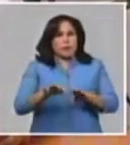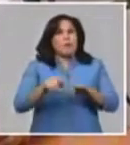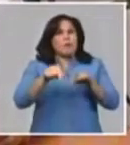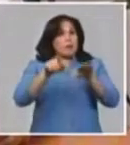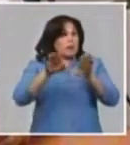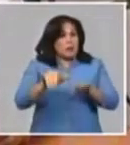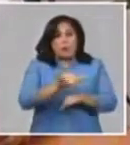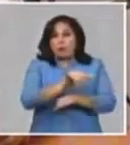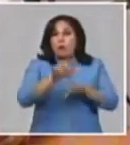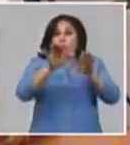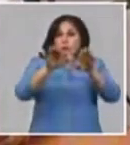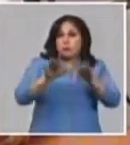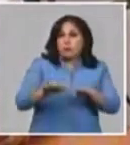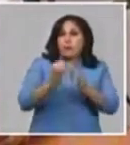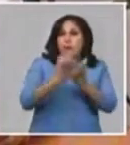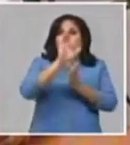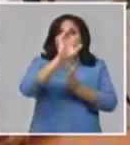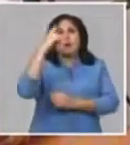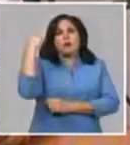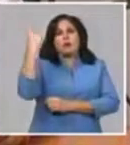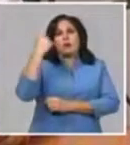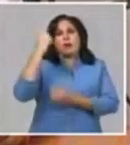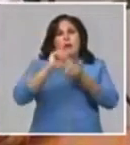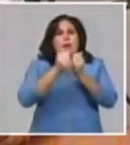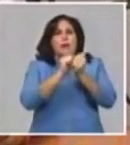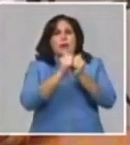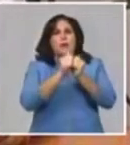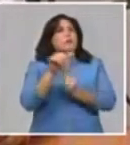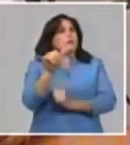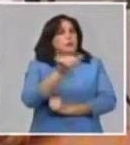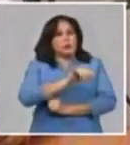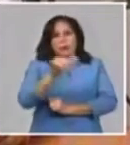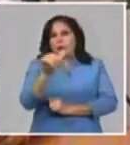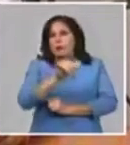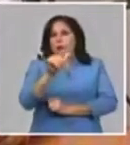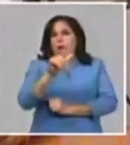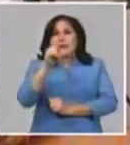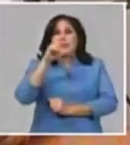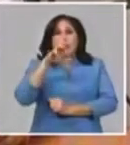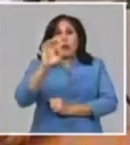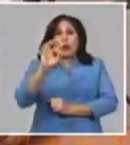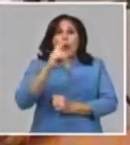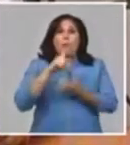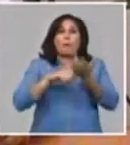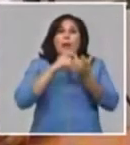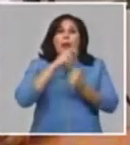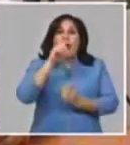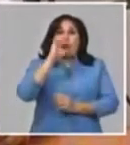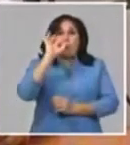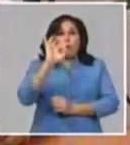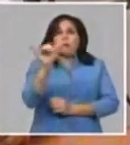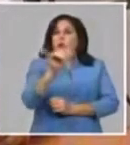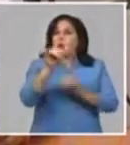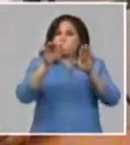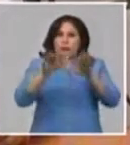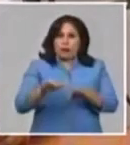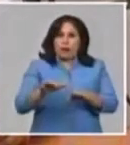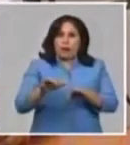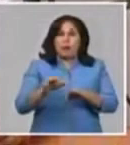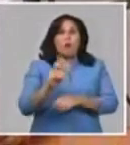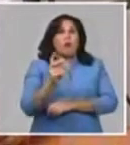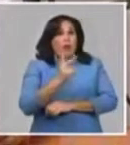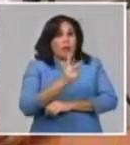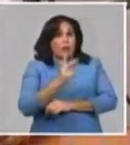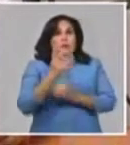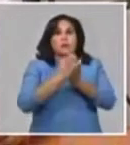funcionar nuestras escuelas nacionales, es decir, la EFAR Cerro Pelado y la Girardo Cordo Bacardín. Dejaron